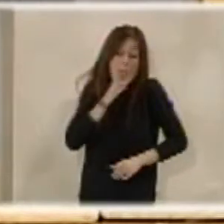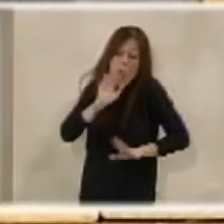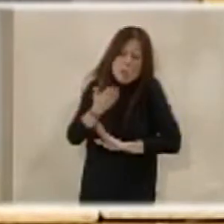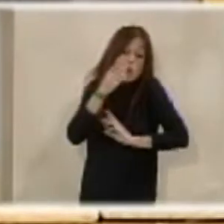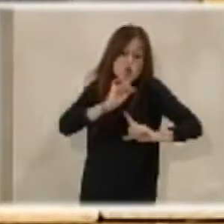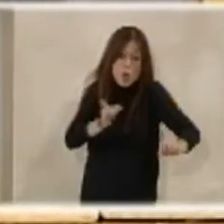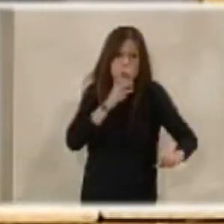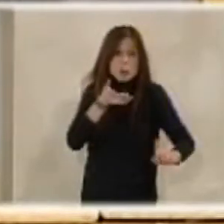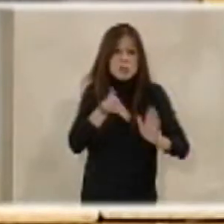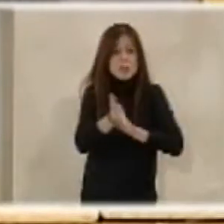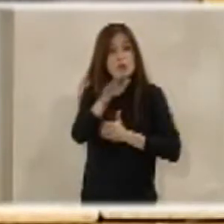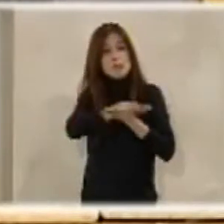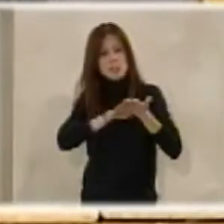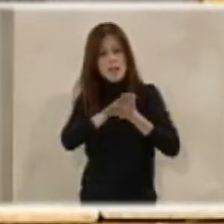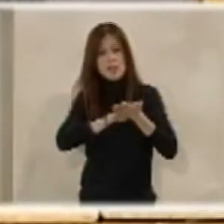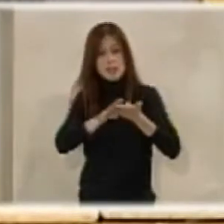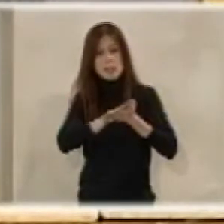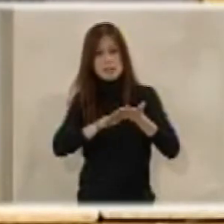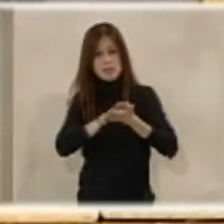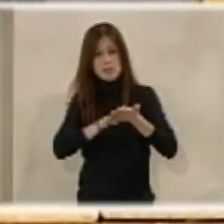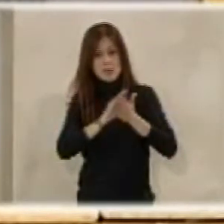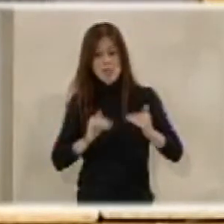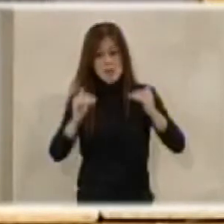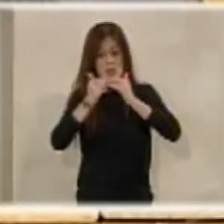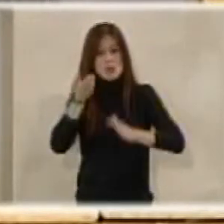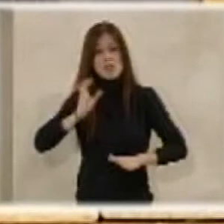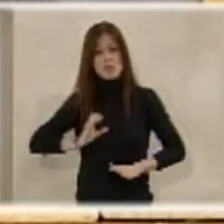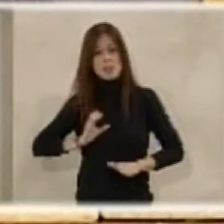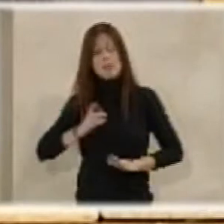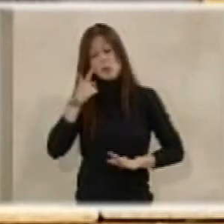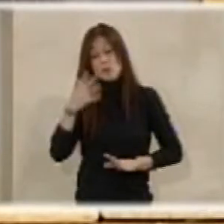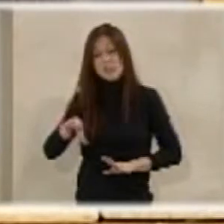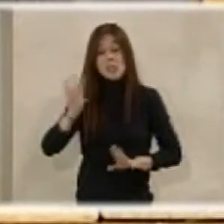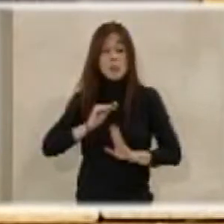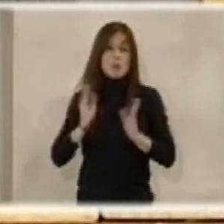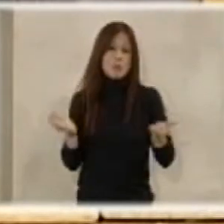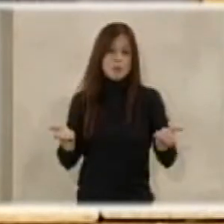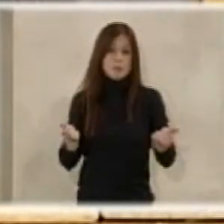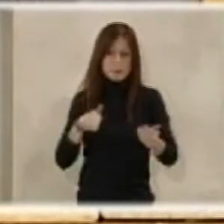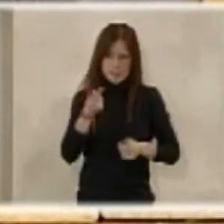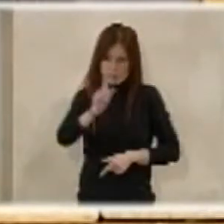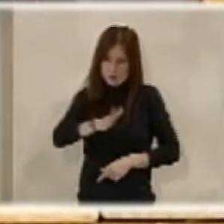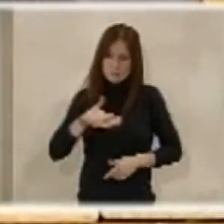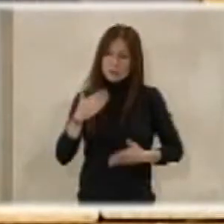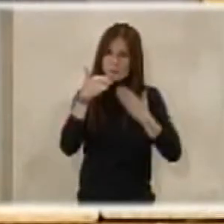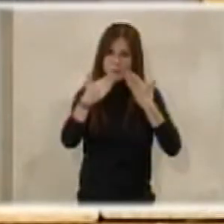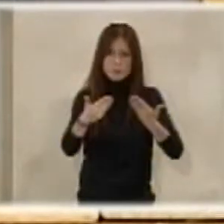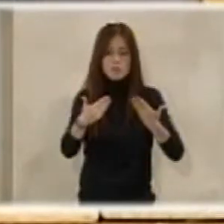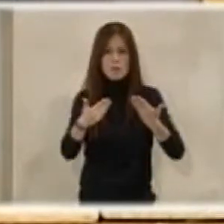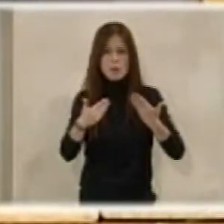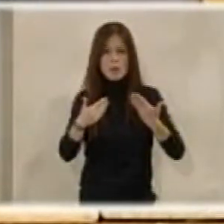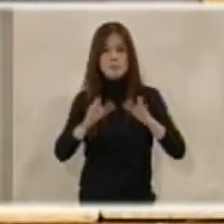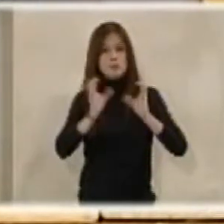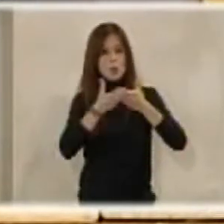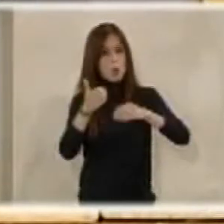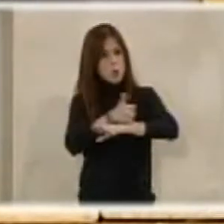por qué es la base sobre la cual se fundamenta esta equiparación salarial. Pero entiendo que, y quiero agradecer, y lo digo aquí también al